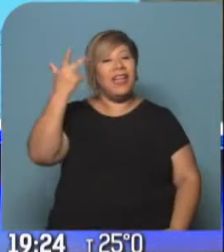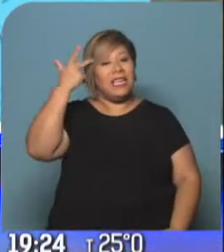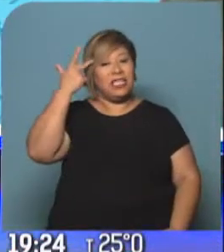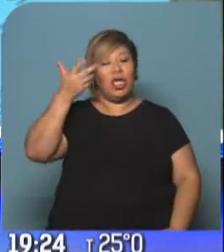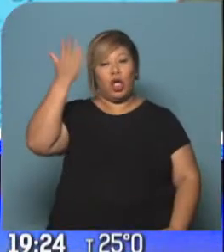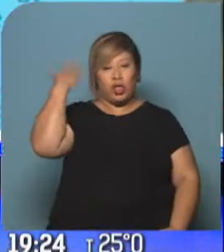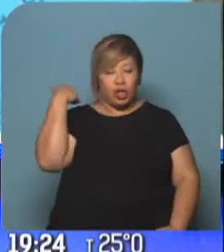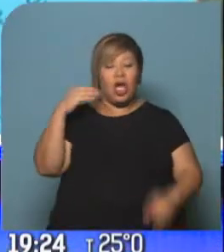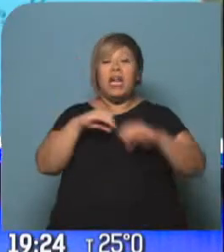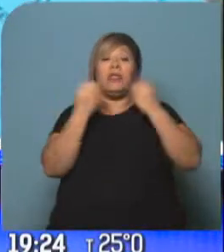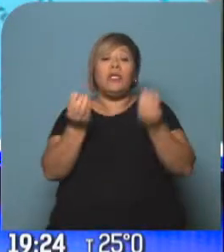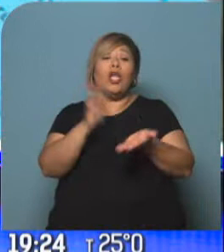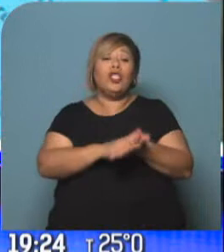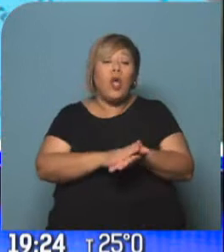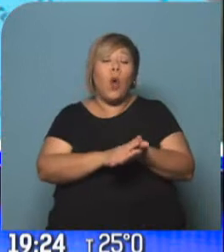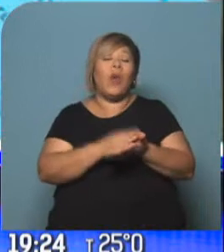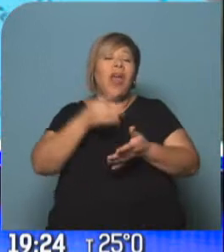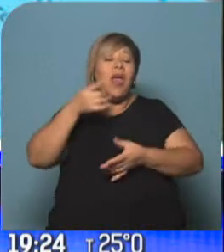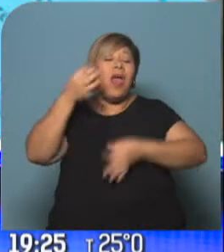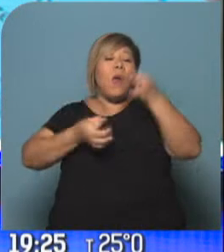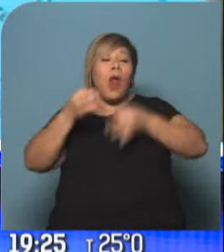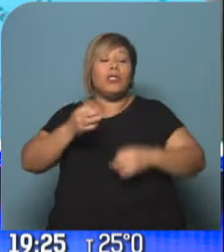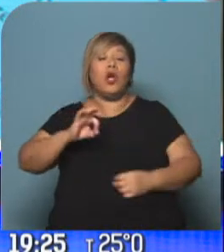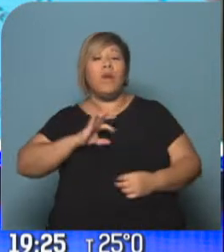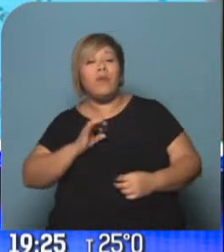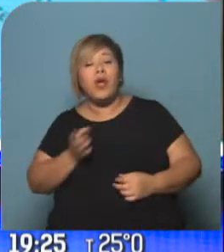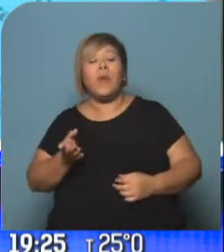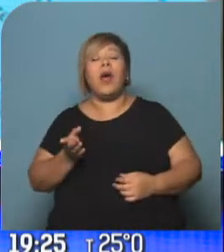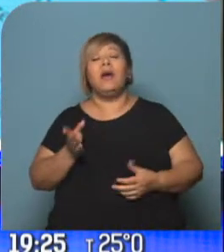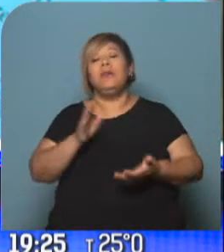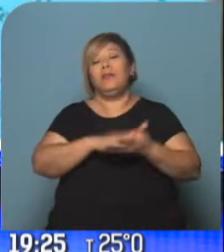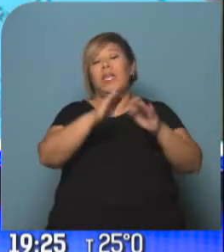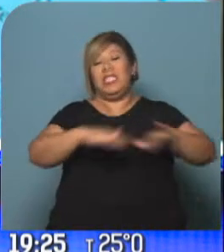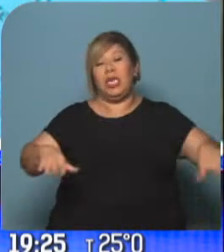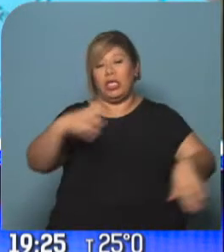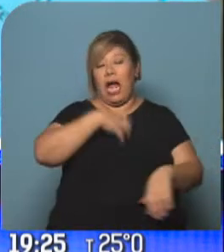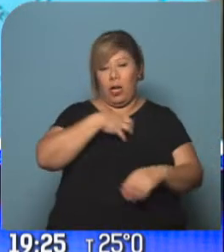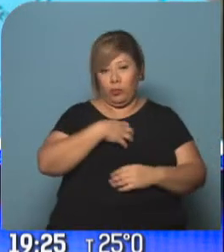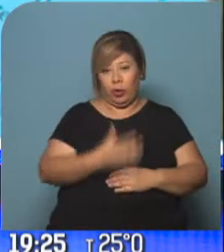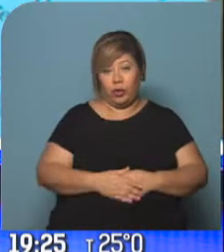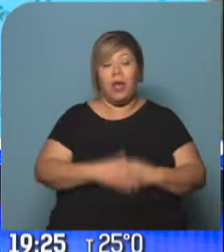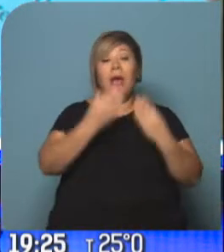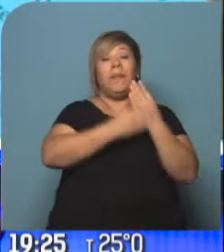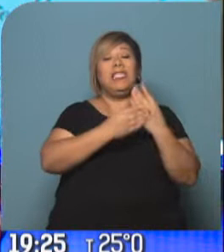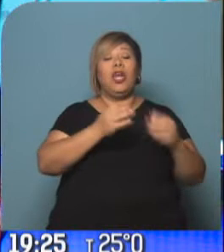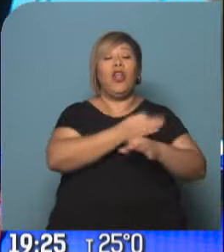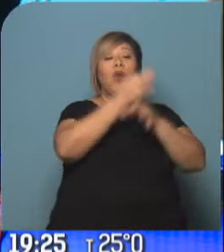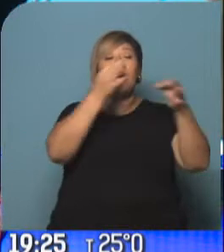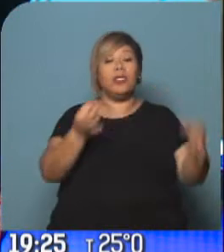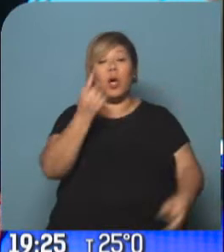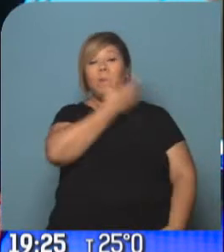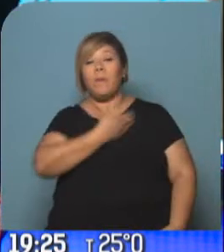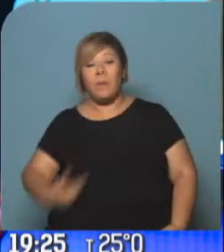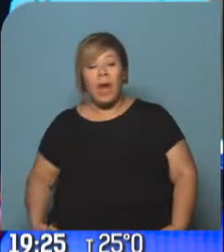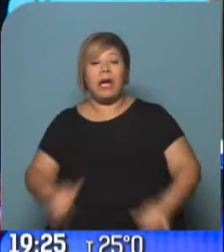hizo referencia al presidente Mauricio Macri y después a Alejandro Finocchiaro. Fue quien expresó y quien detalló estas cifras que se van a dar a conocer